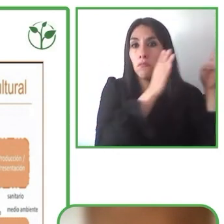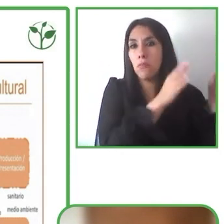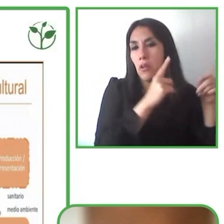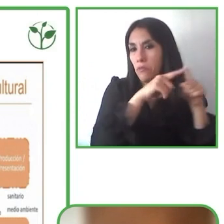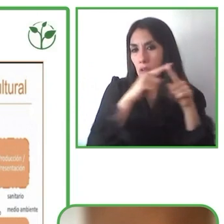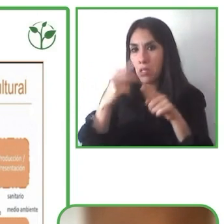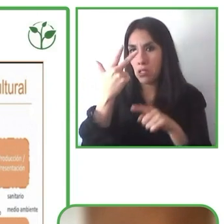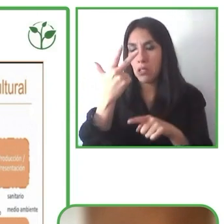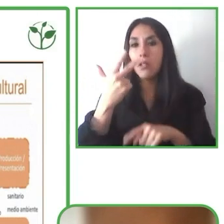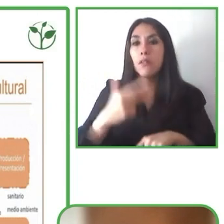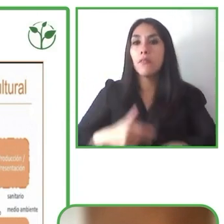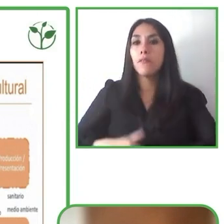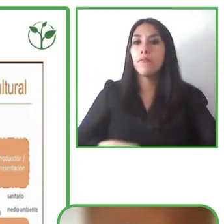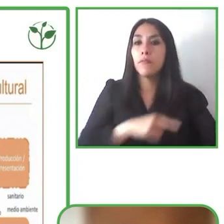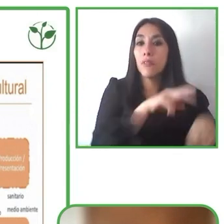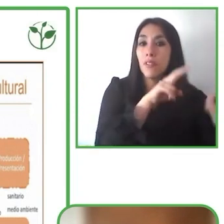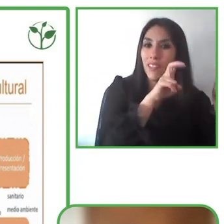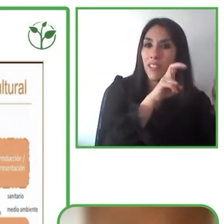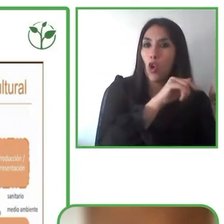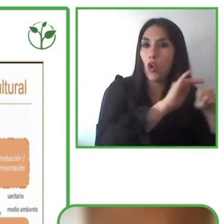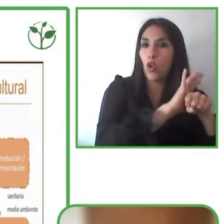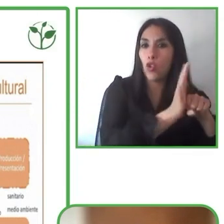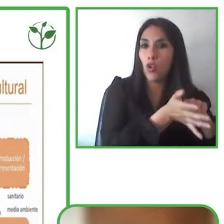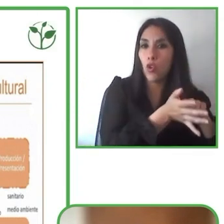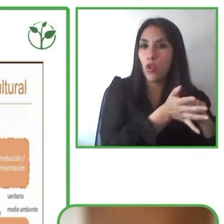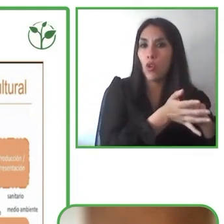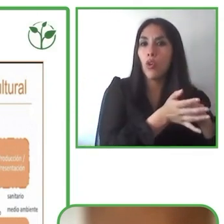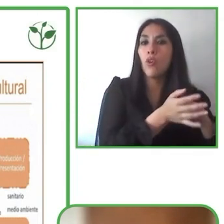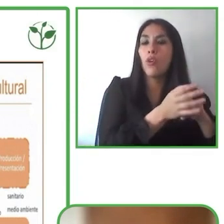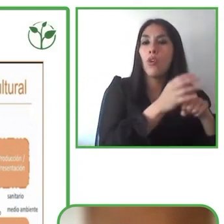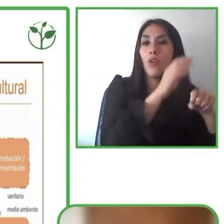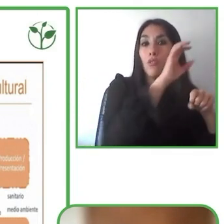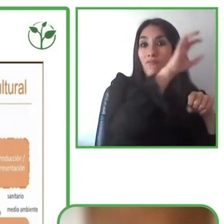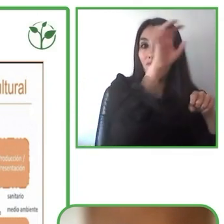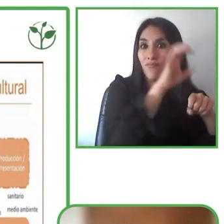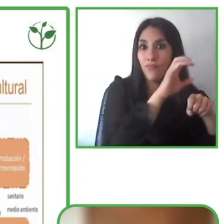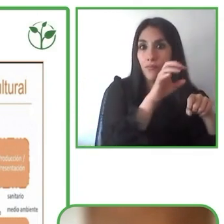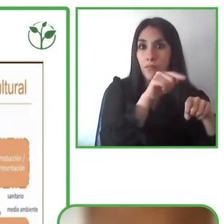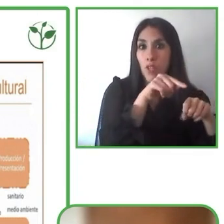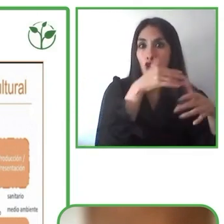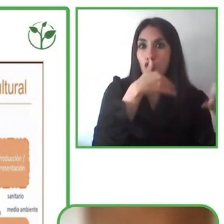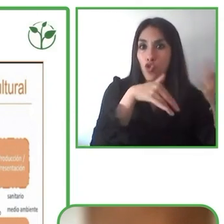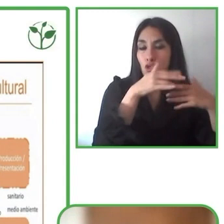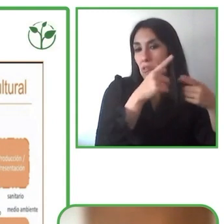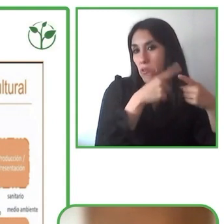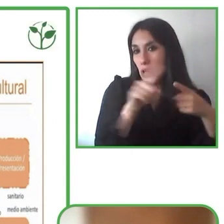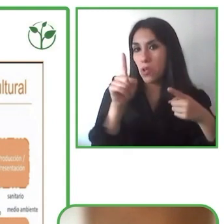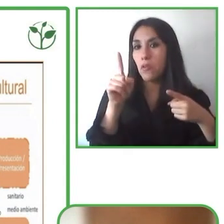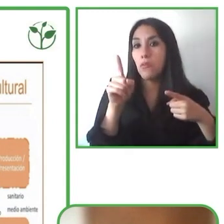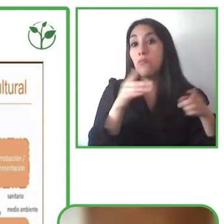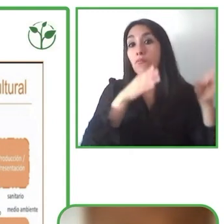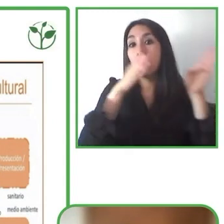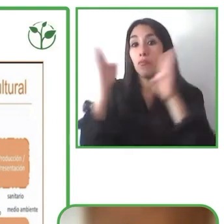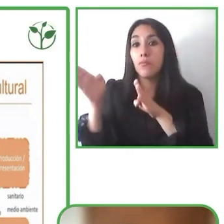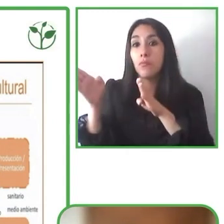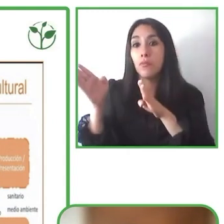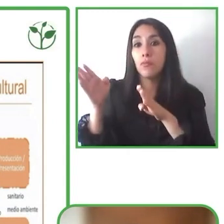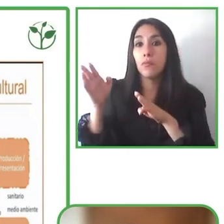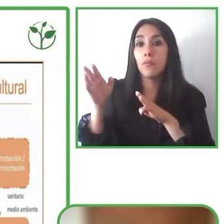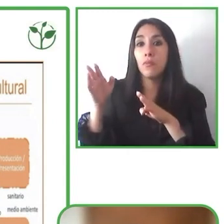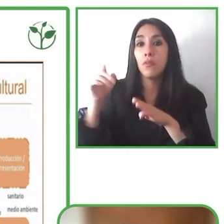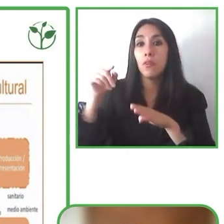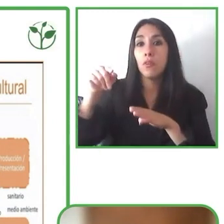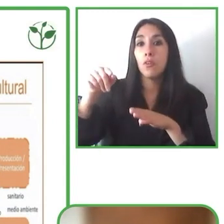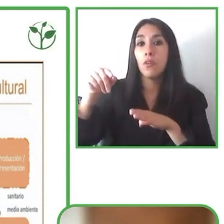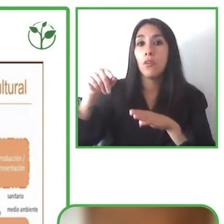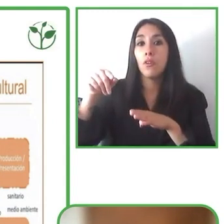distinta a la que habíamos pensado en este traspaso entre una era análoga y una era digital es ahí donde estamos como fundación